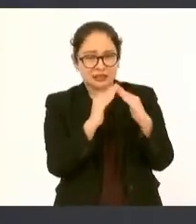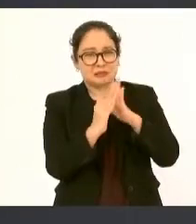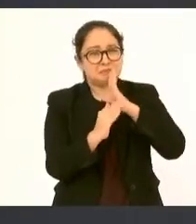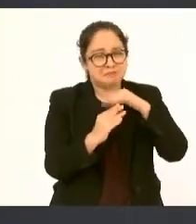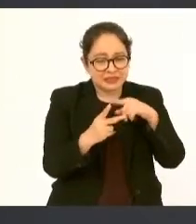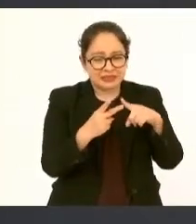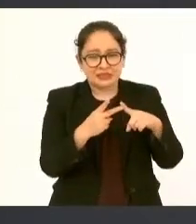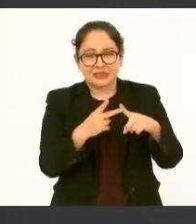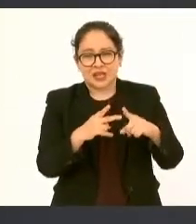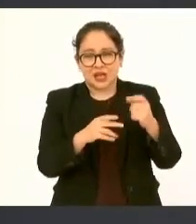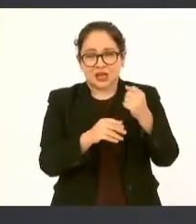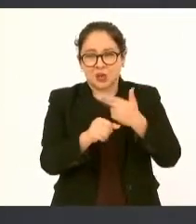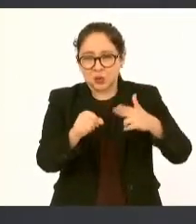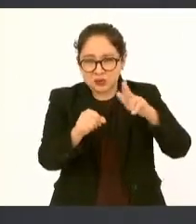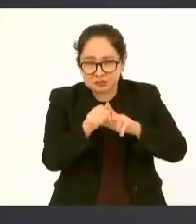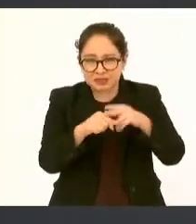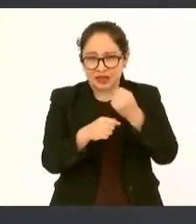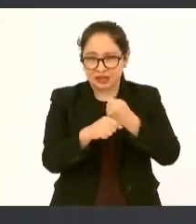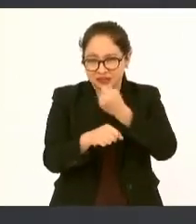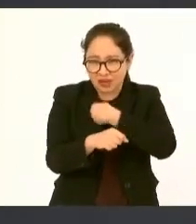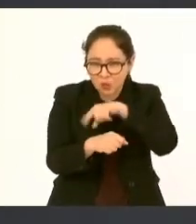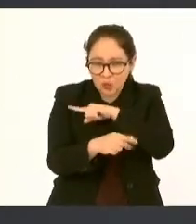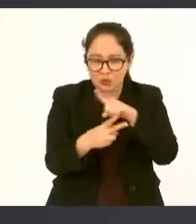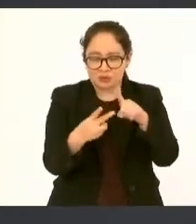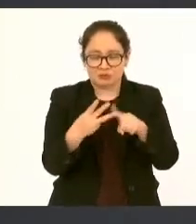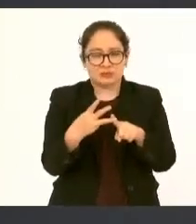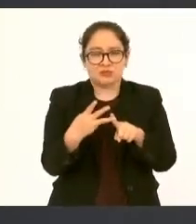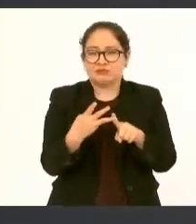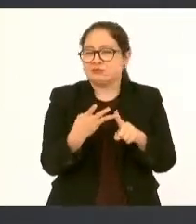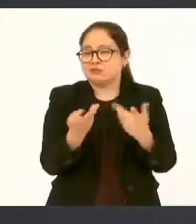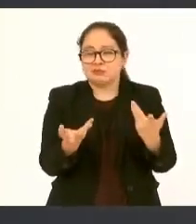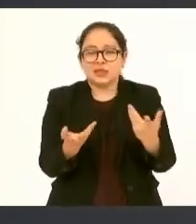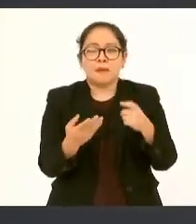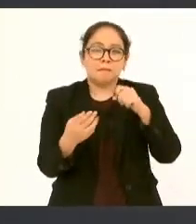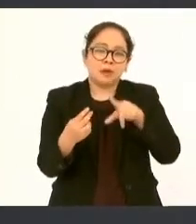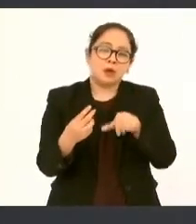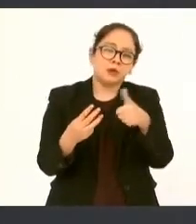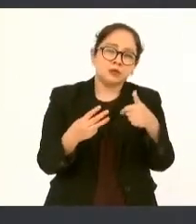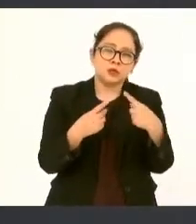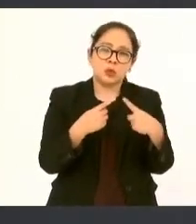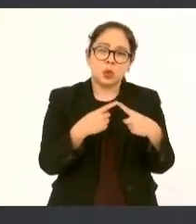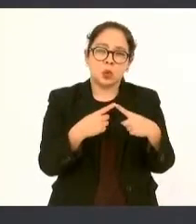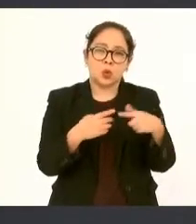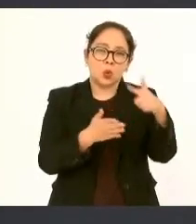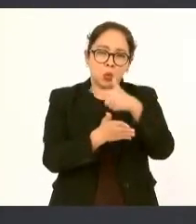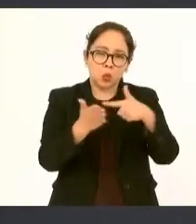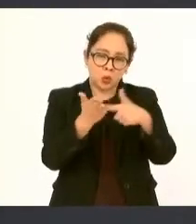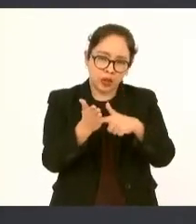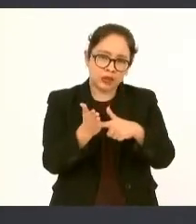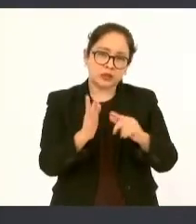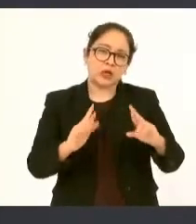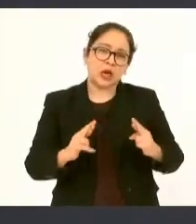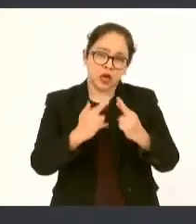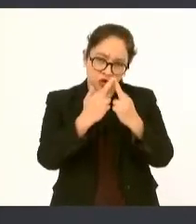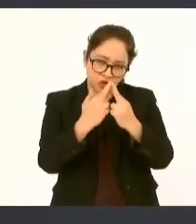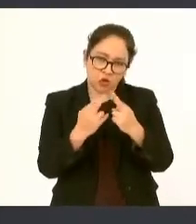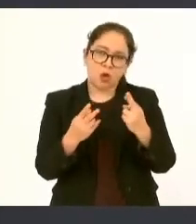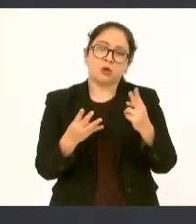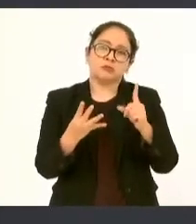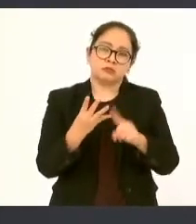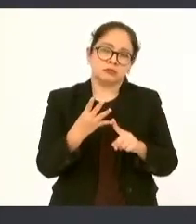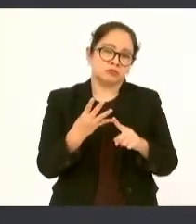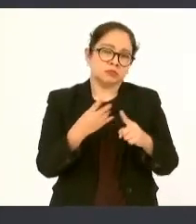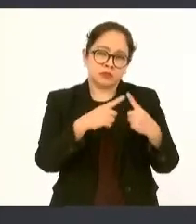daños también a templos a lugares